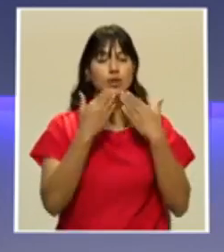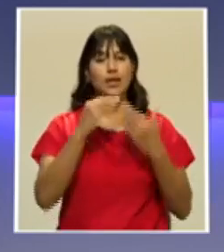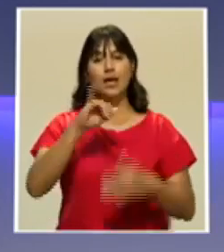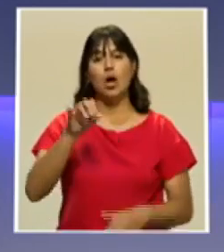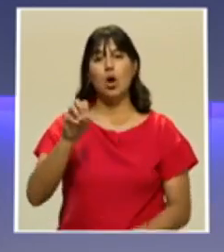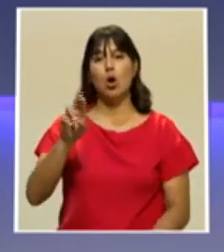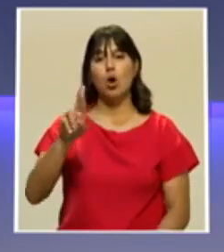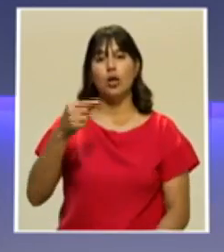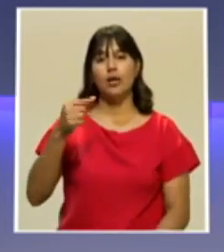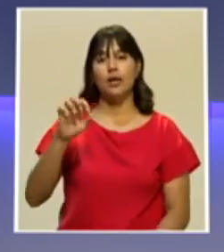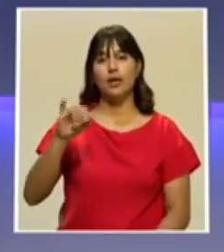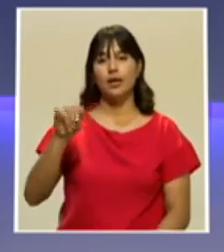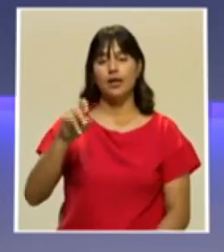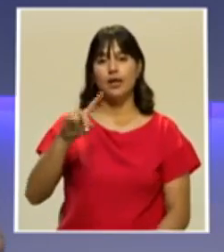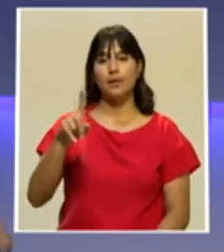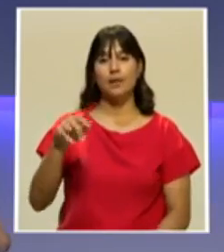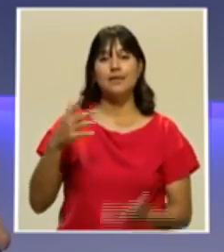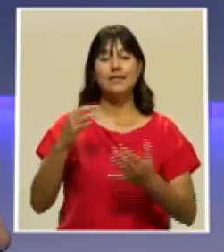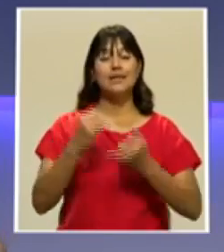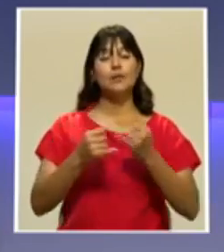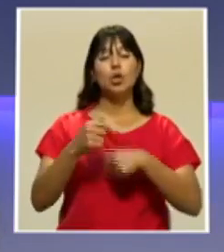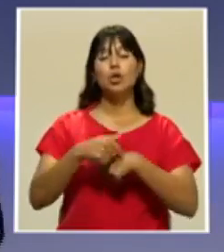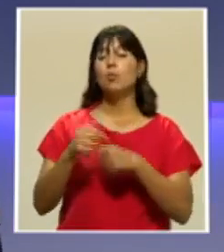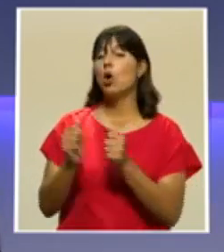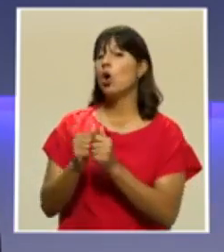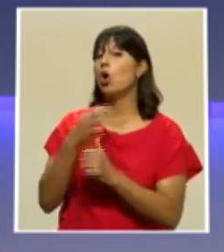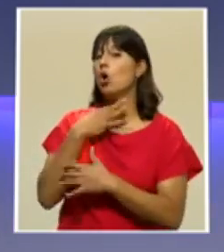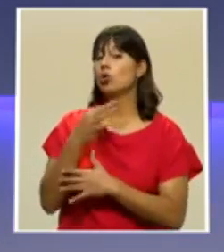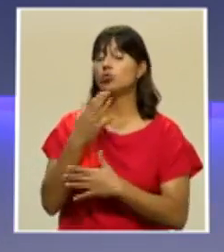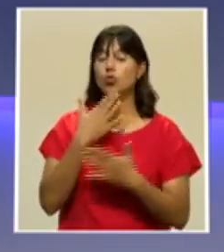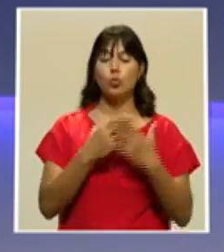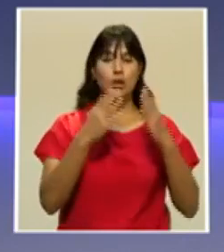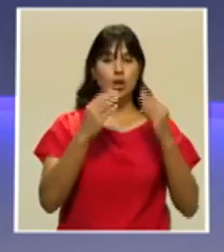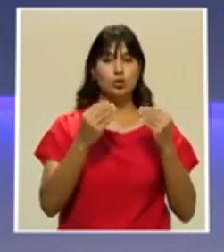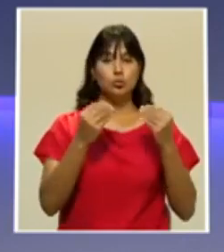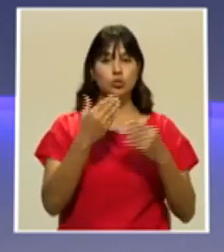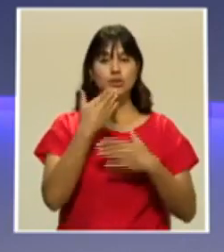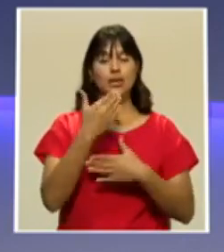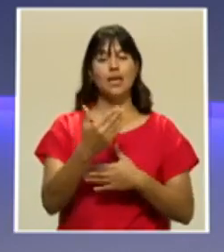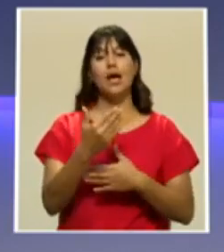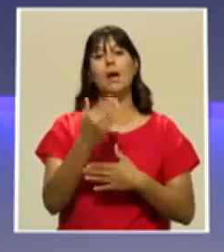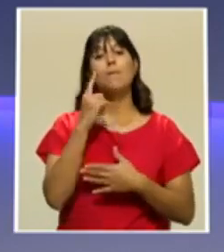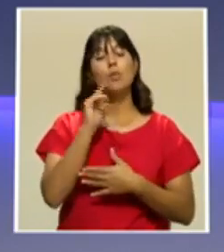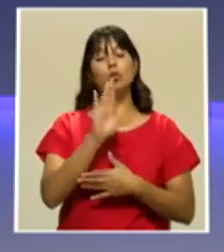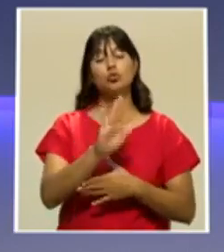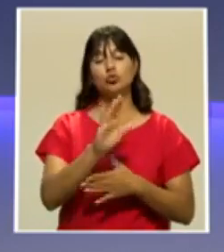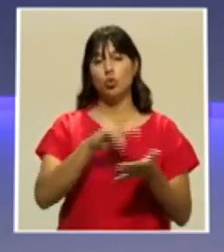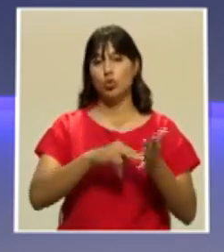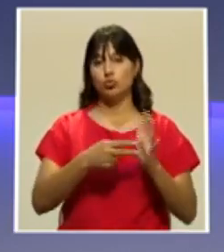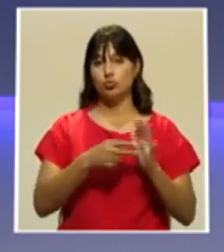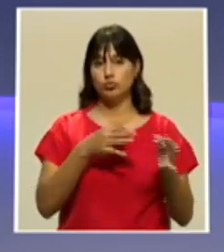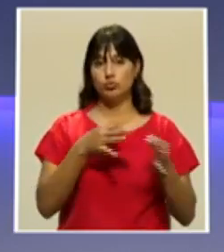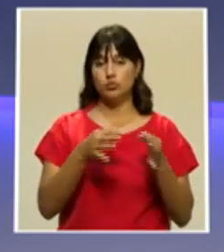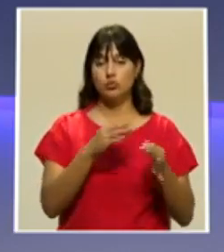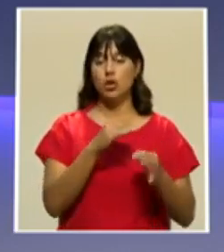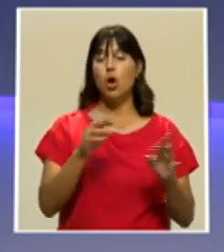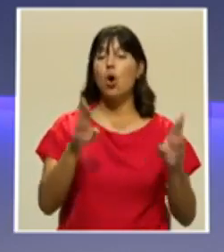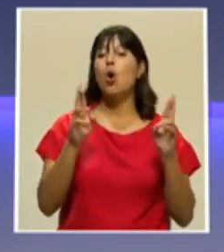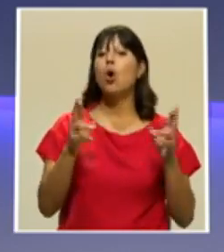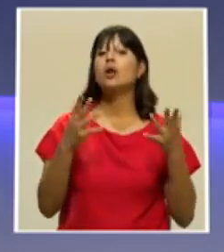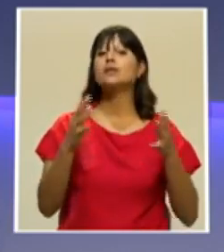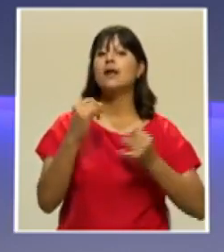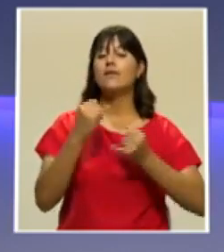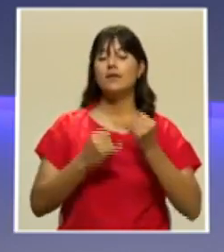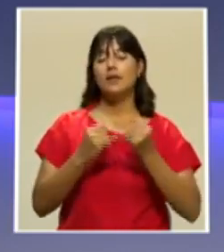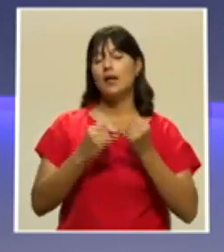Jorge Quimérez. Se nos acabó el tiempo. Un gusto. Pero buenas noches, muchas gracias por los conceptos y ojalá que finalmente